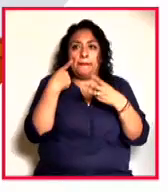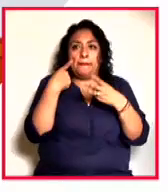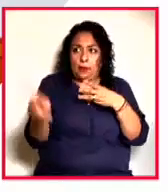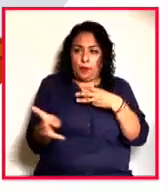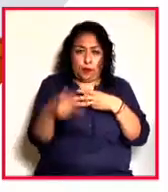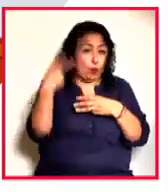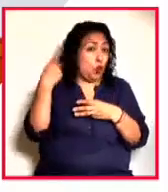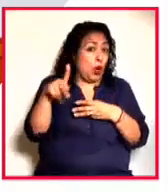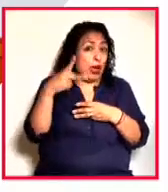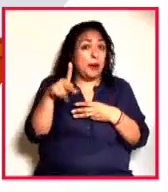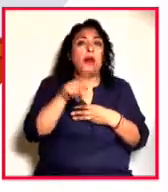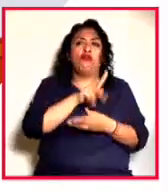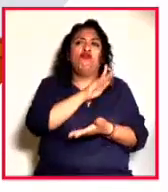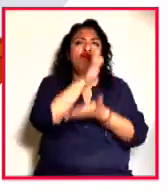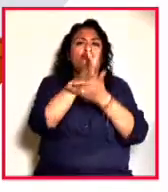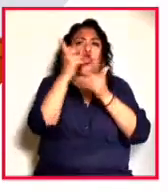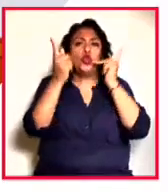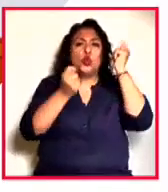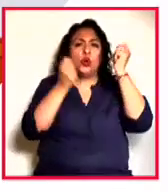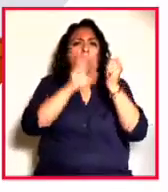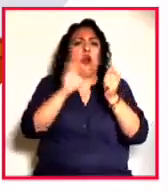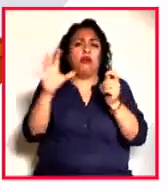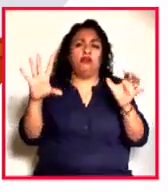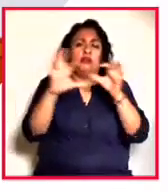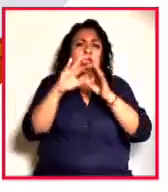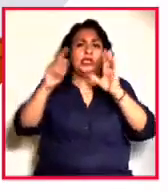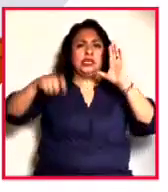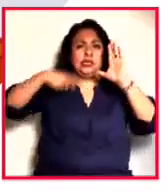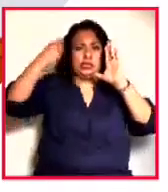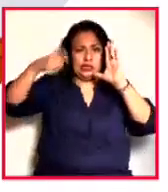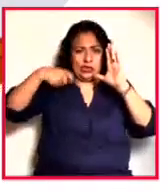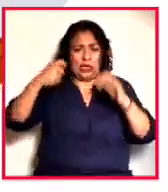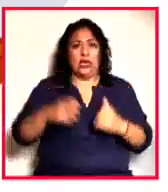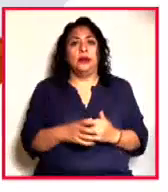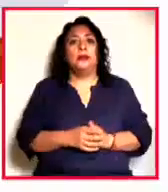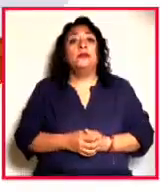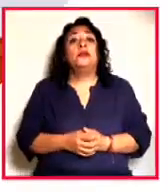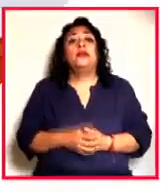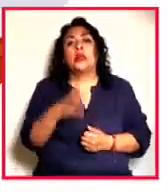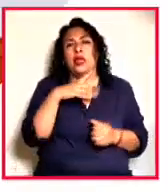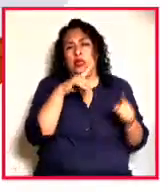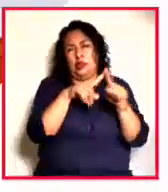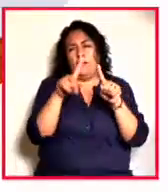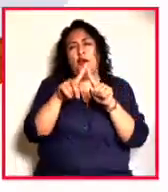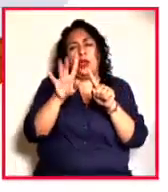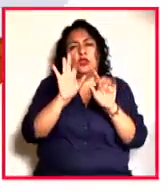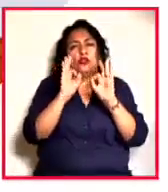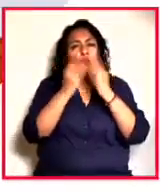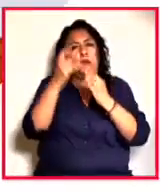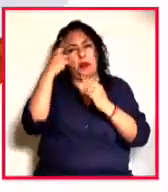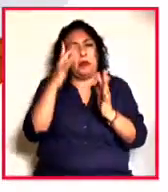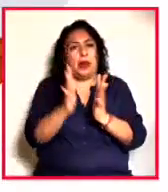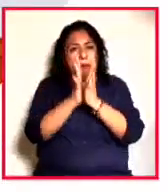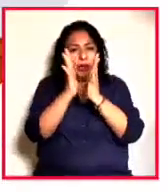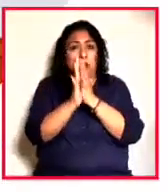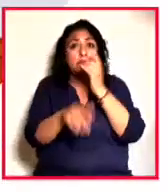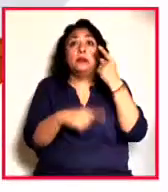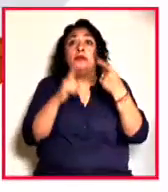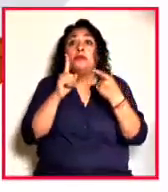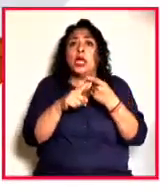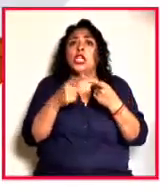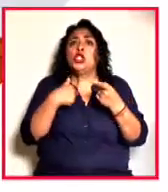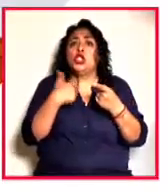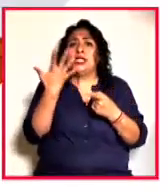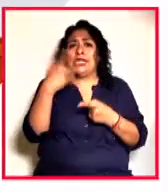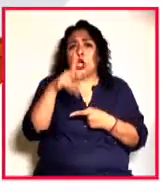turístico ligado a la producción cinematográfica. Hay varias formas de participar. La primera es corriendo 5